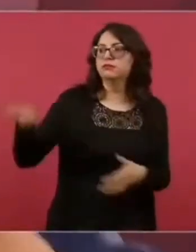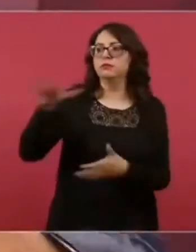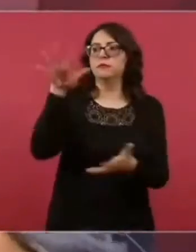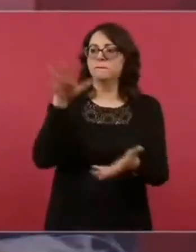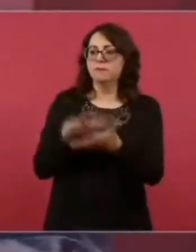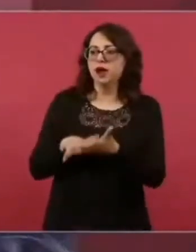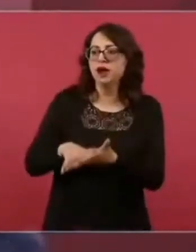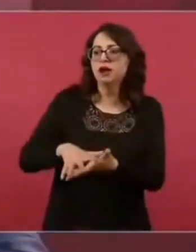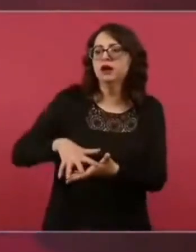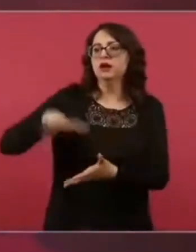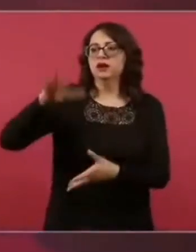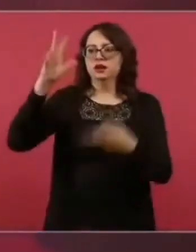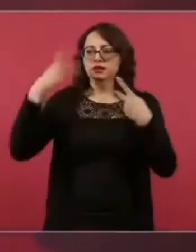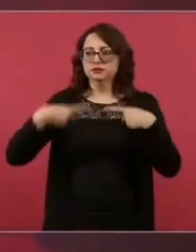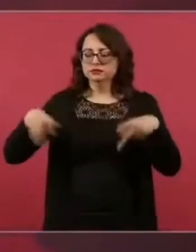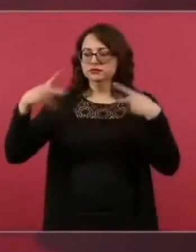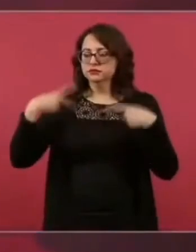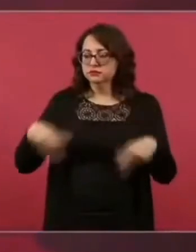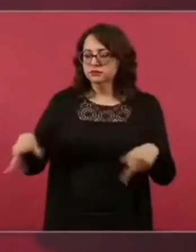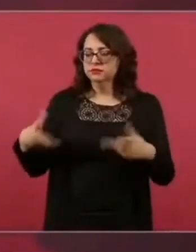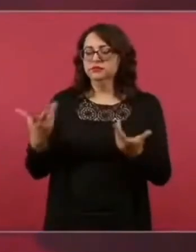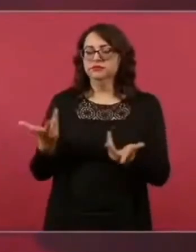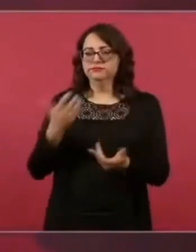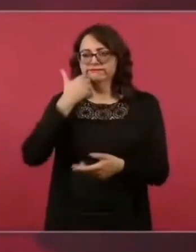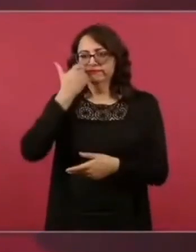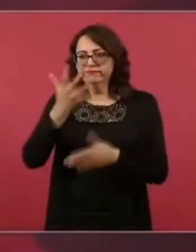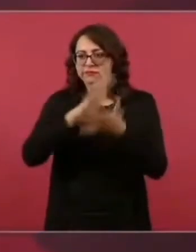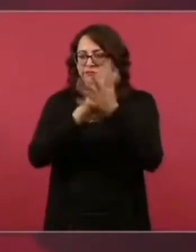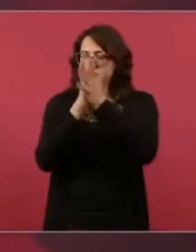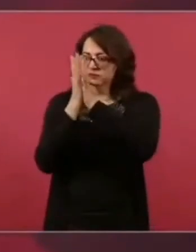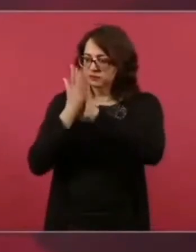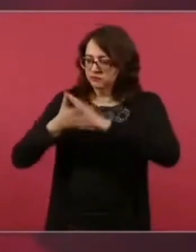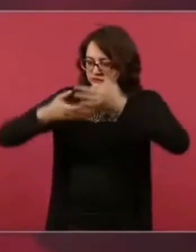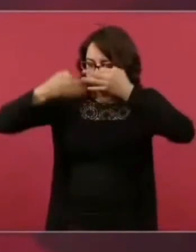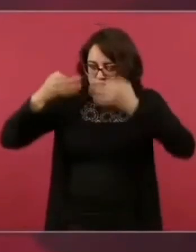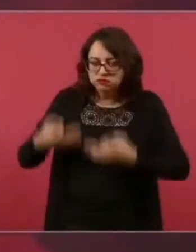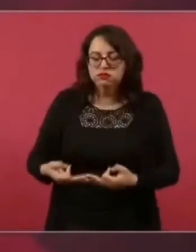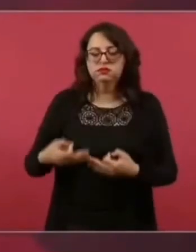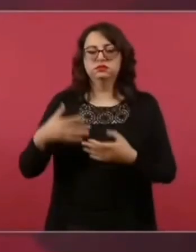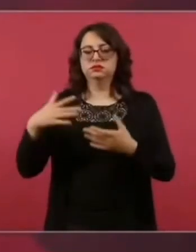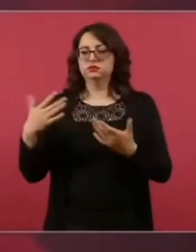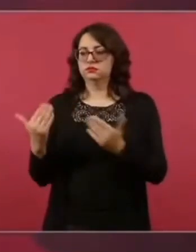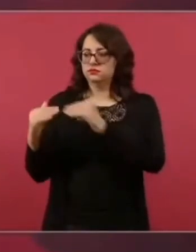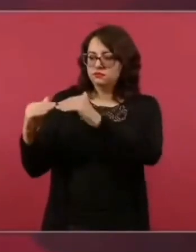a quienes buscan que haya una auténtica democracia